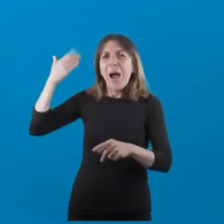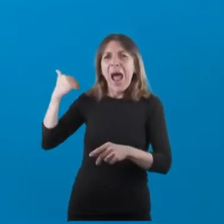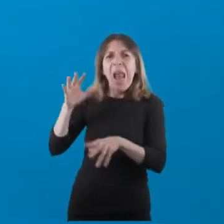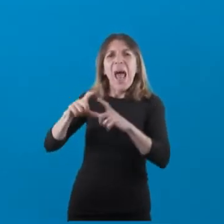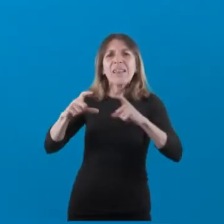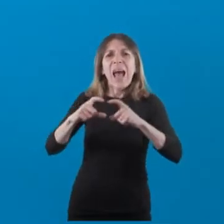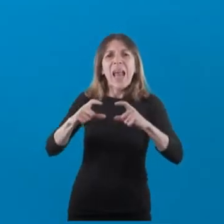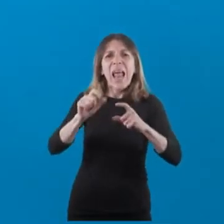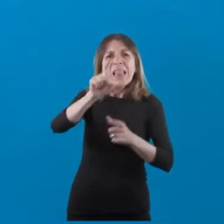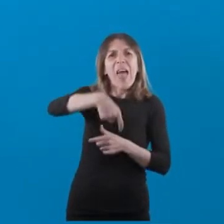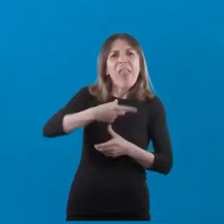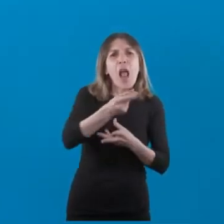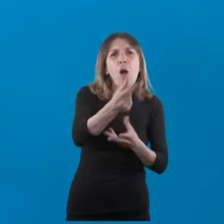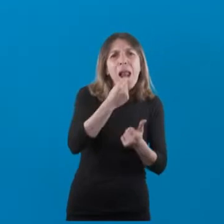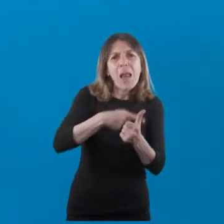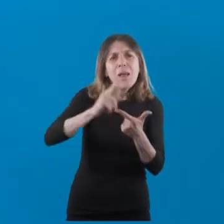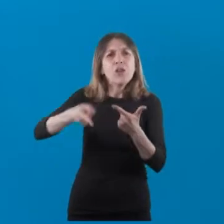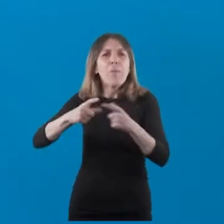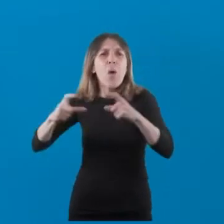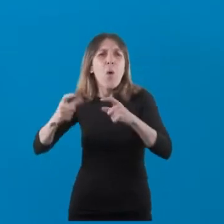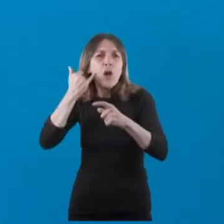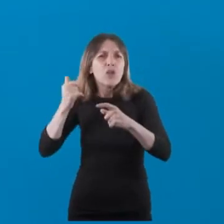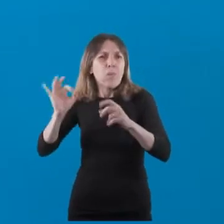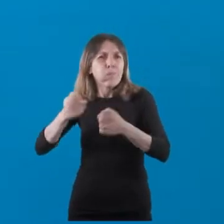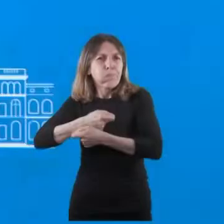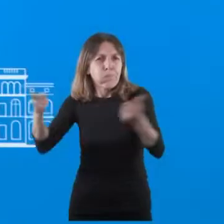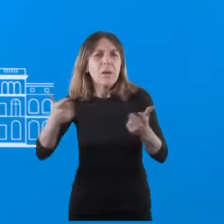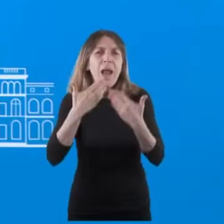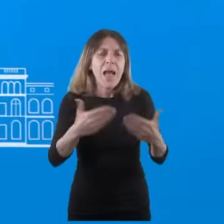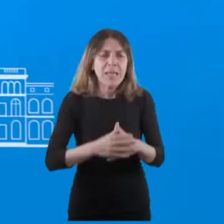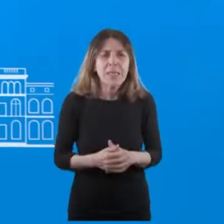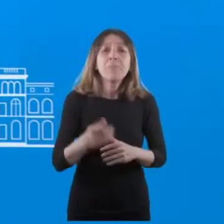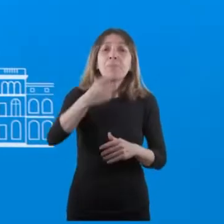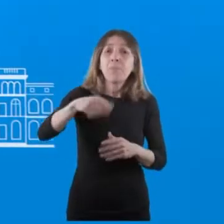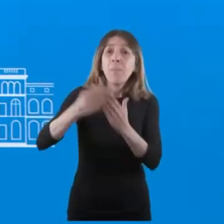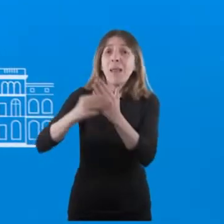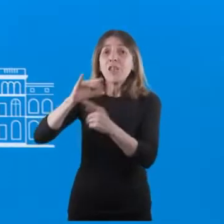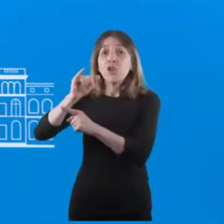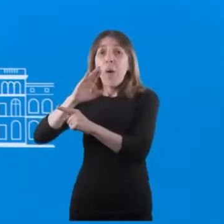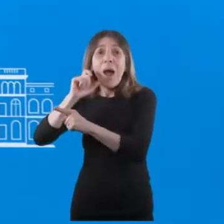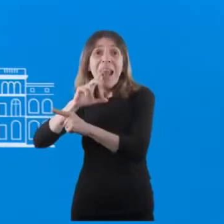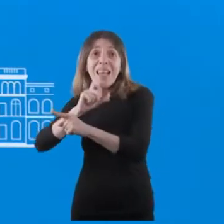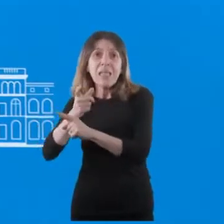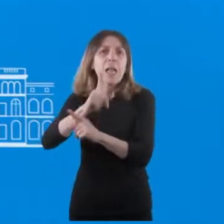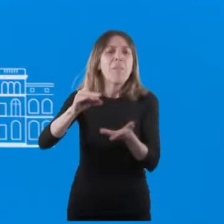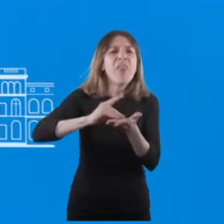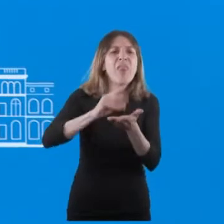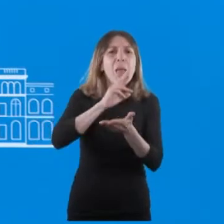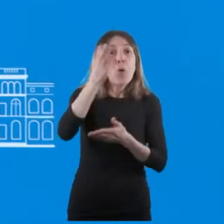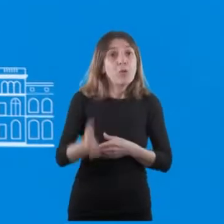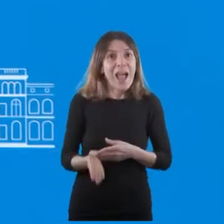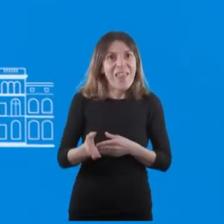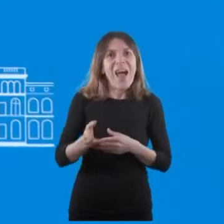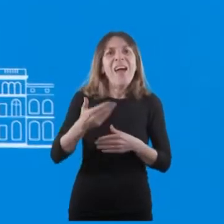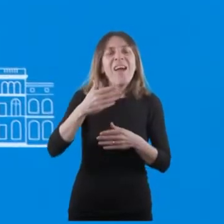tarjeta alimentar y los distintos bonos que se vienen gestionando. Gracias. Tanto el ministro Zabaleta como la diputada, ahora diputada